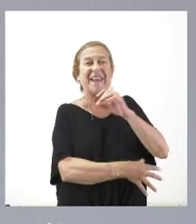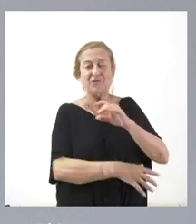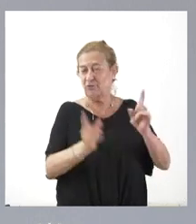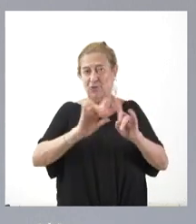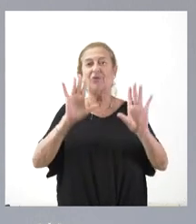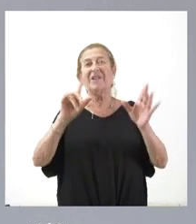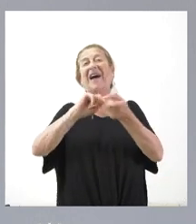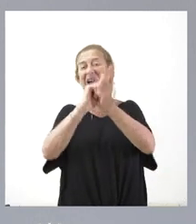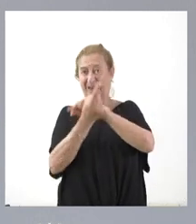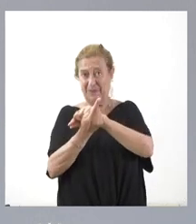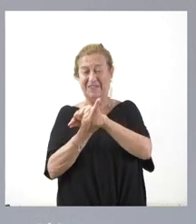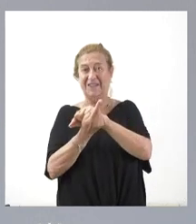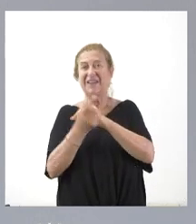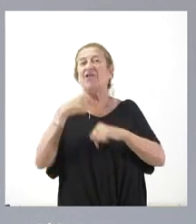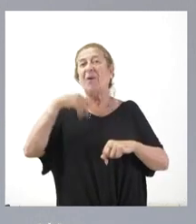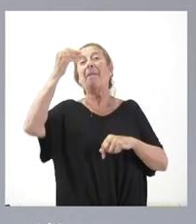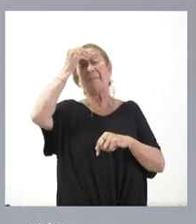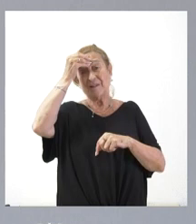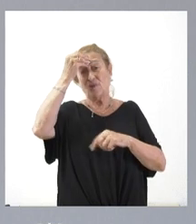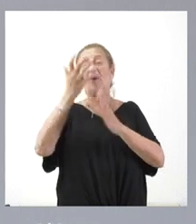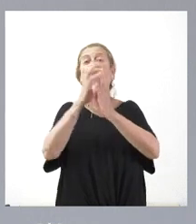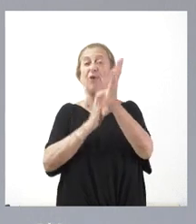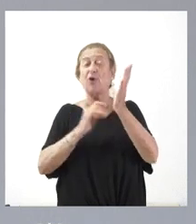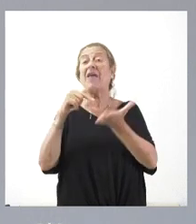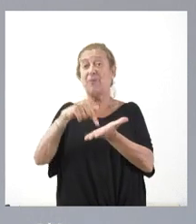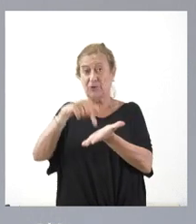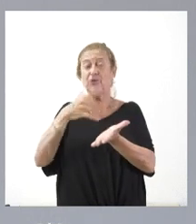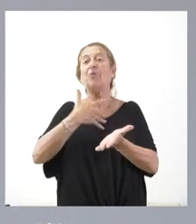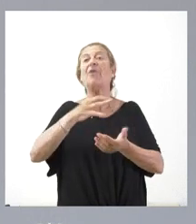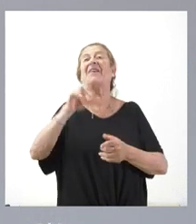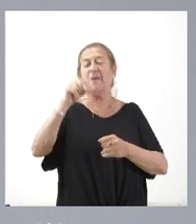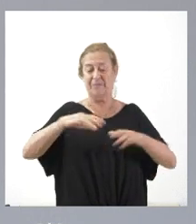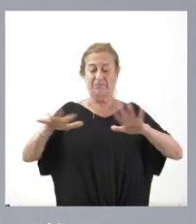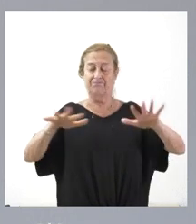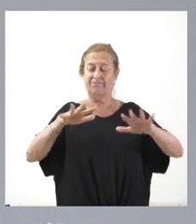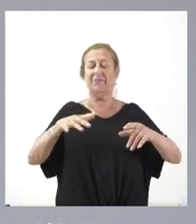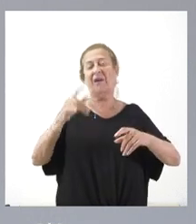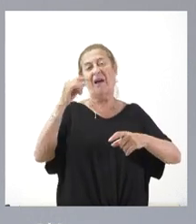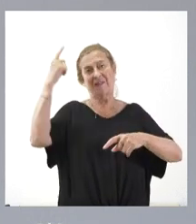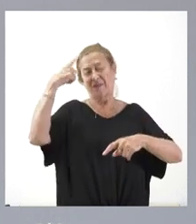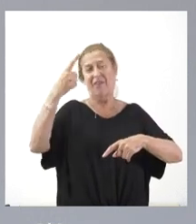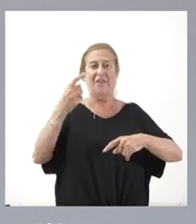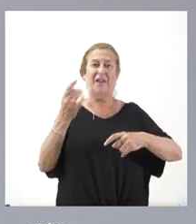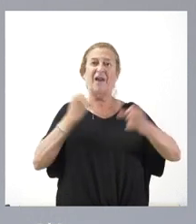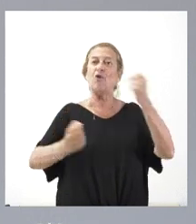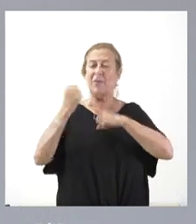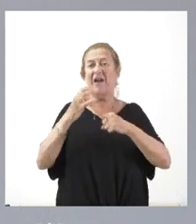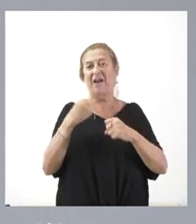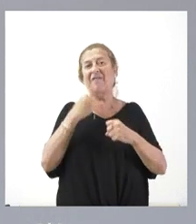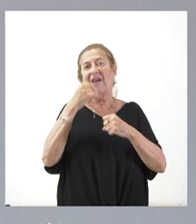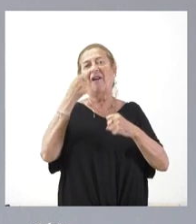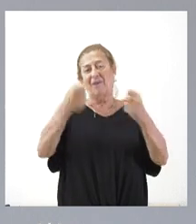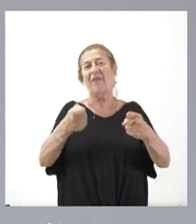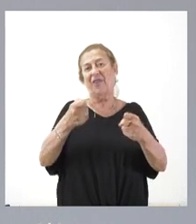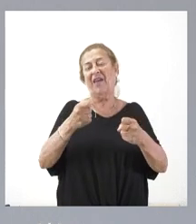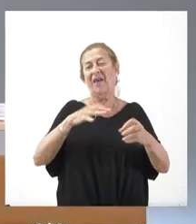muy al contrario, creemos que una reducción de impuestos puede también dinamizar la actividad económica y favorecer el crecimiento económico de nuestra comunidad